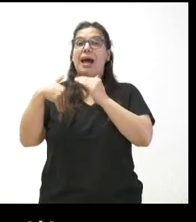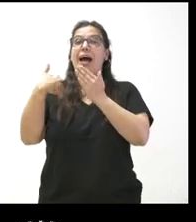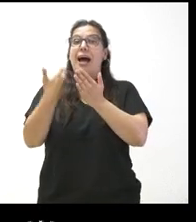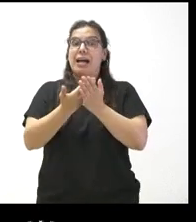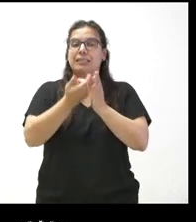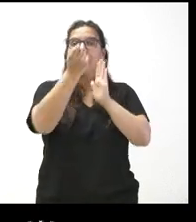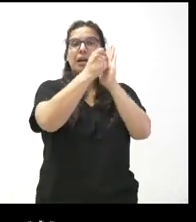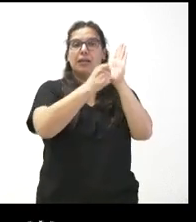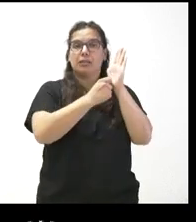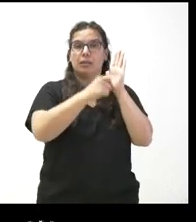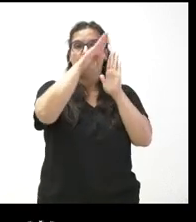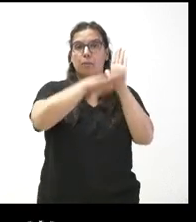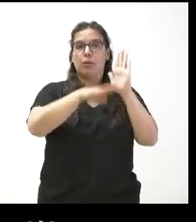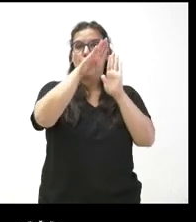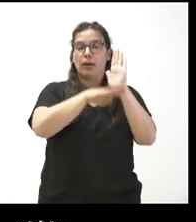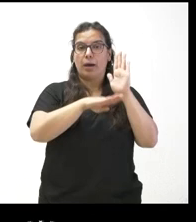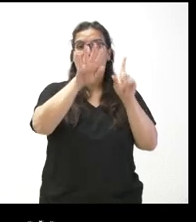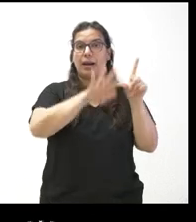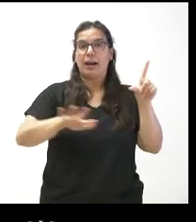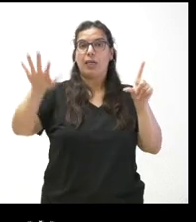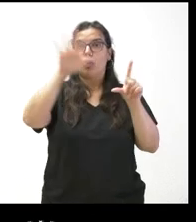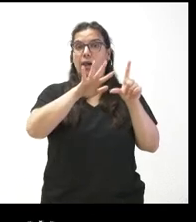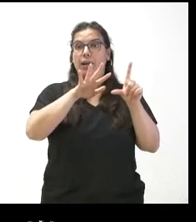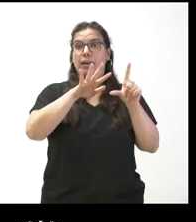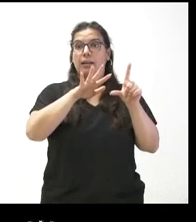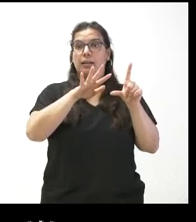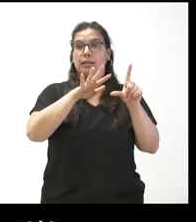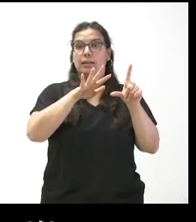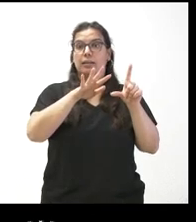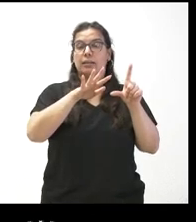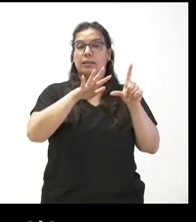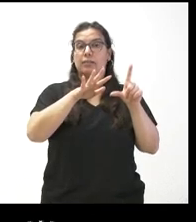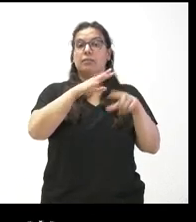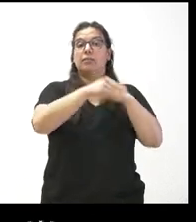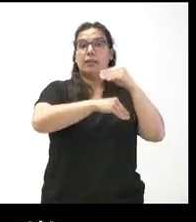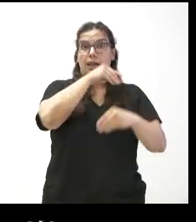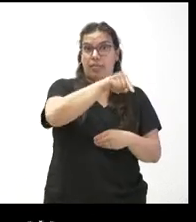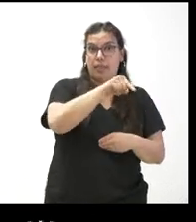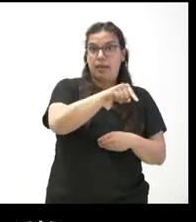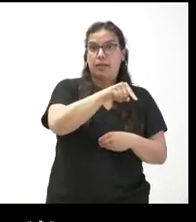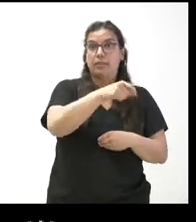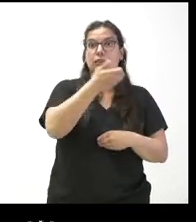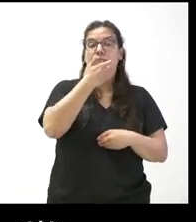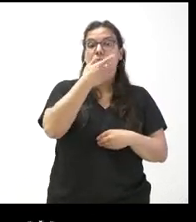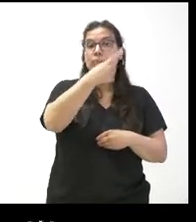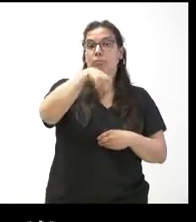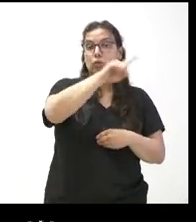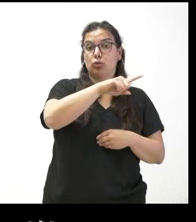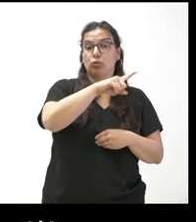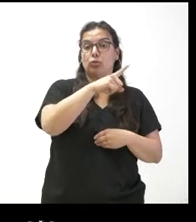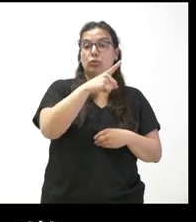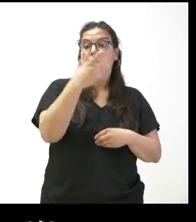fijados en el Programa Nacional de Erradicación. Por lo tanto, si ustedes no derogan esa normativa que aprobaron el 15 de mayo,